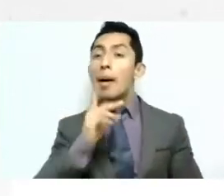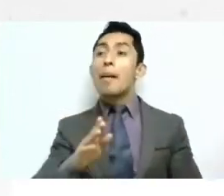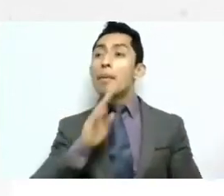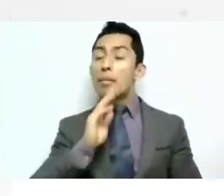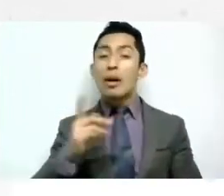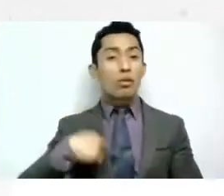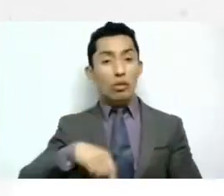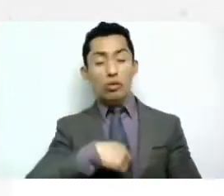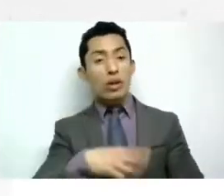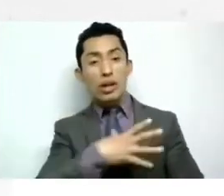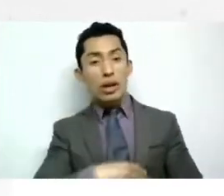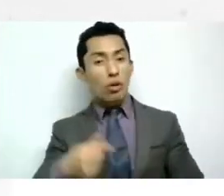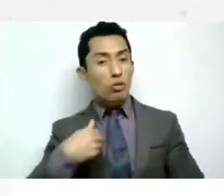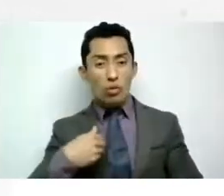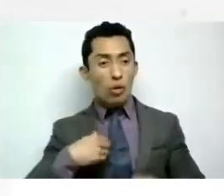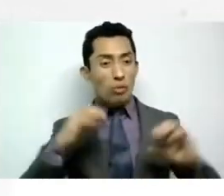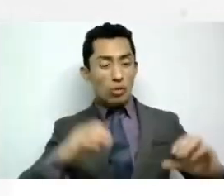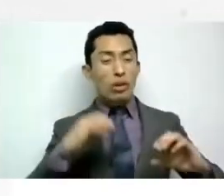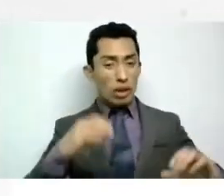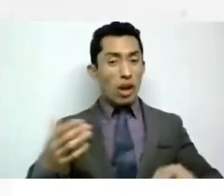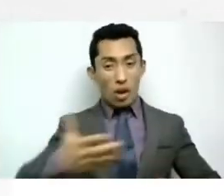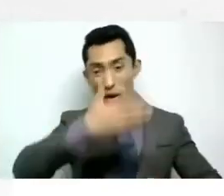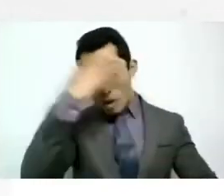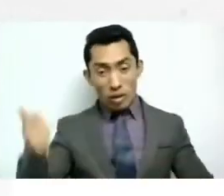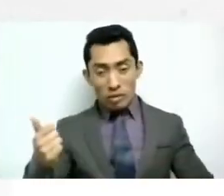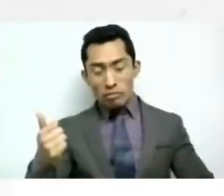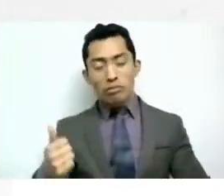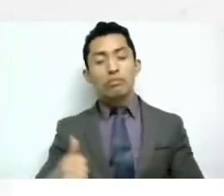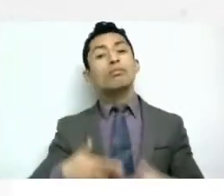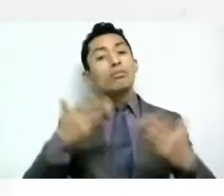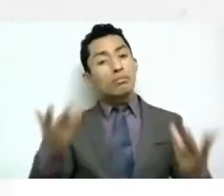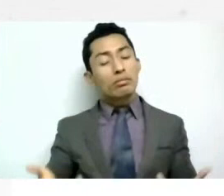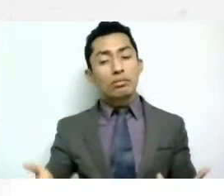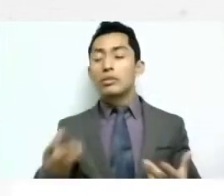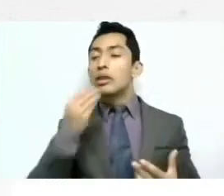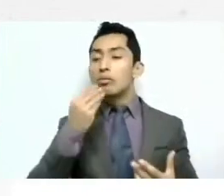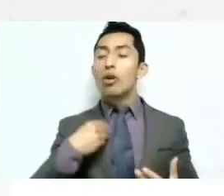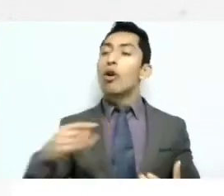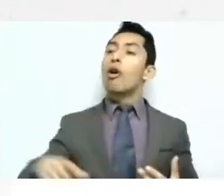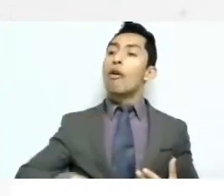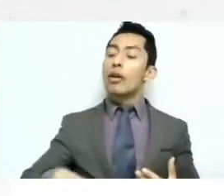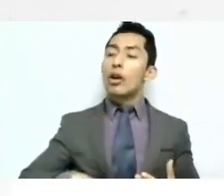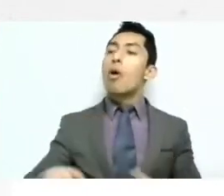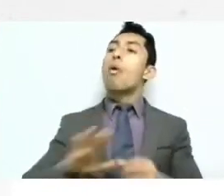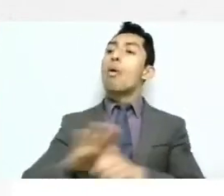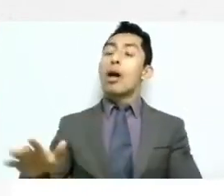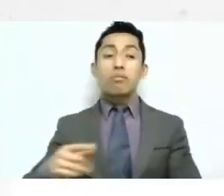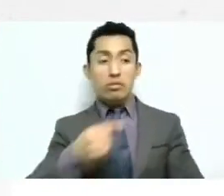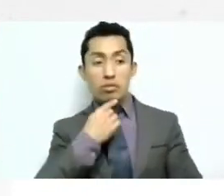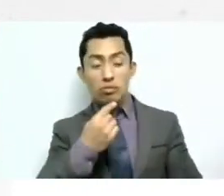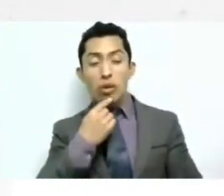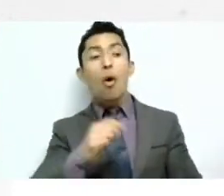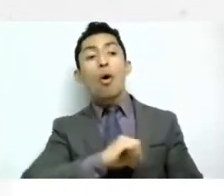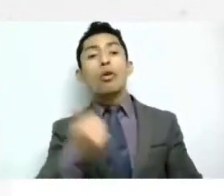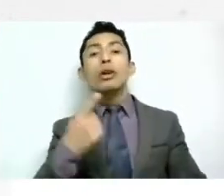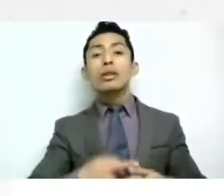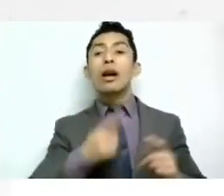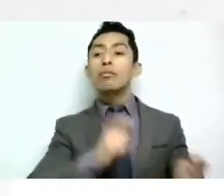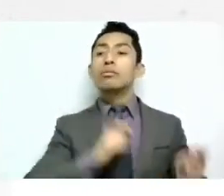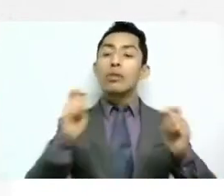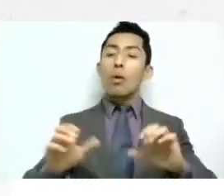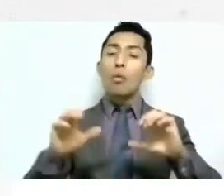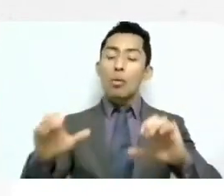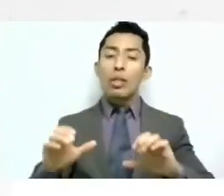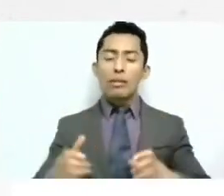cuidar a nuestros hijos entonces el estado tiene que dar opciones de dónde se van a atender a esos menores entonces ¿qué hay que